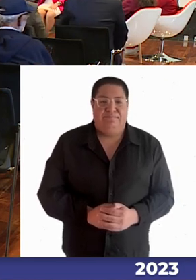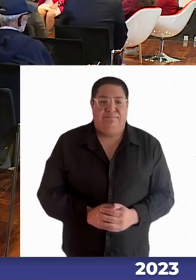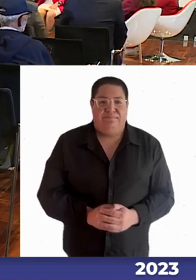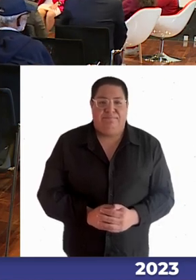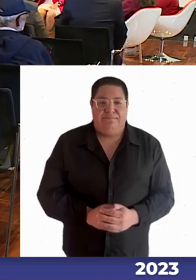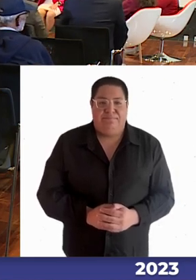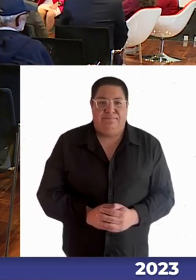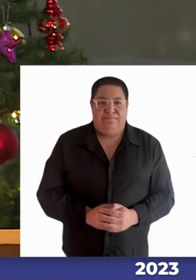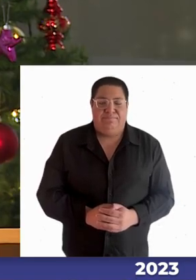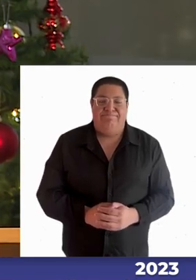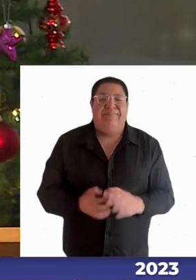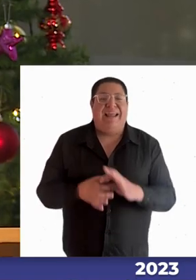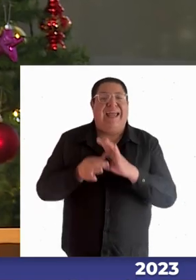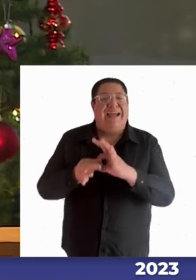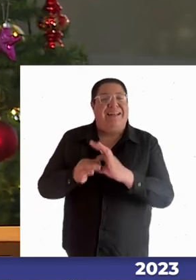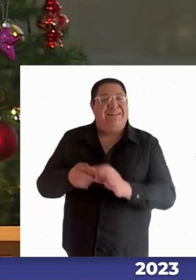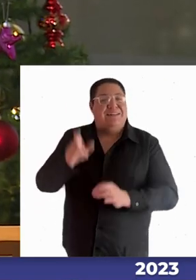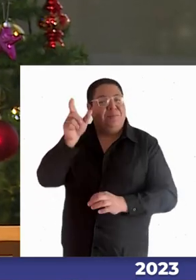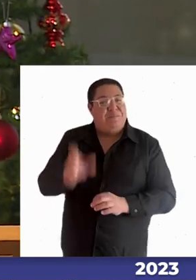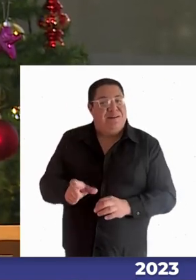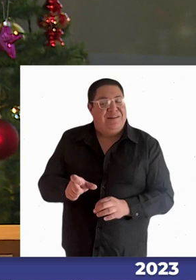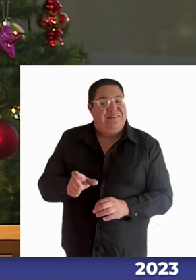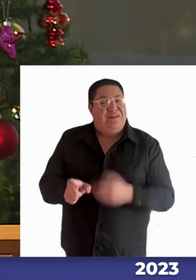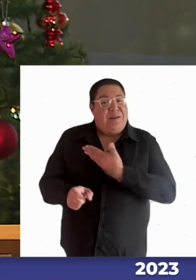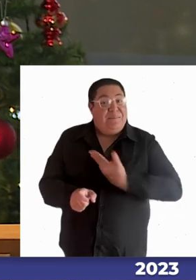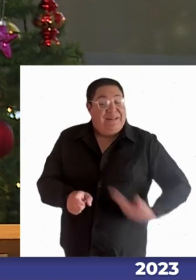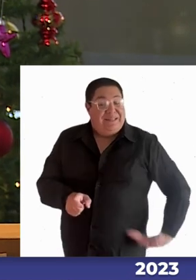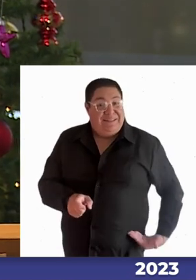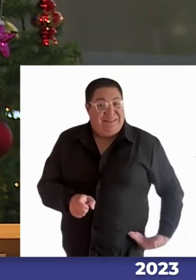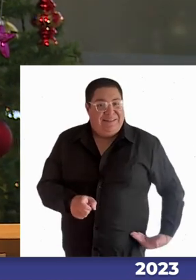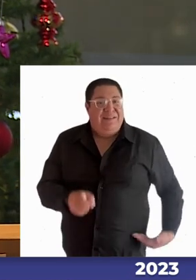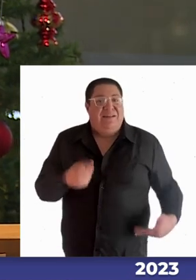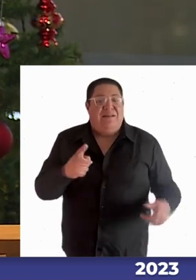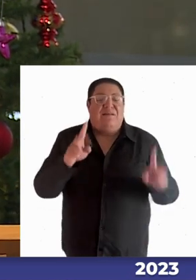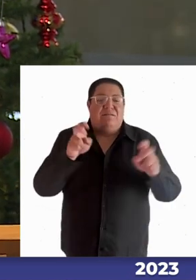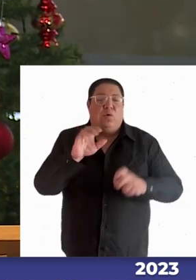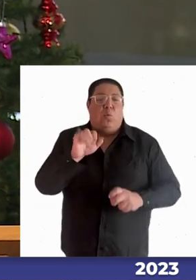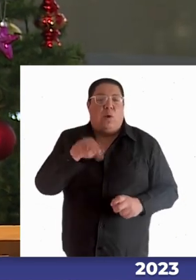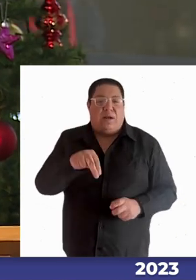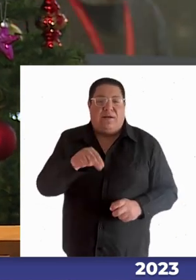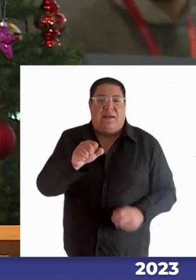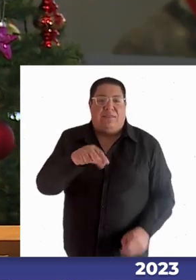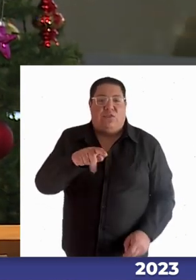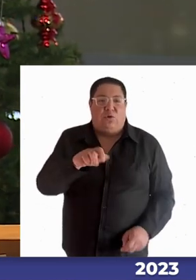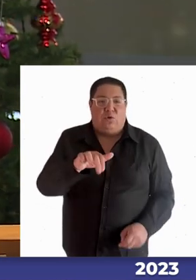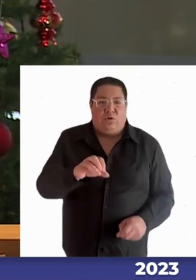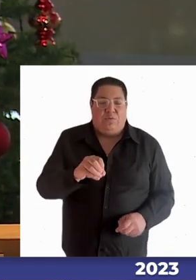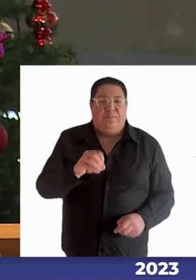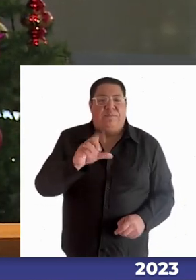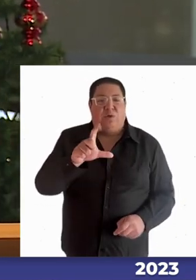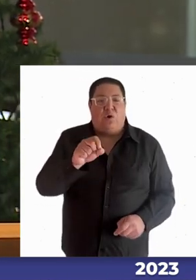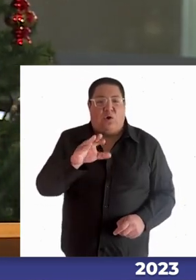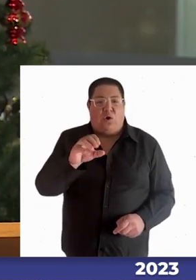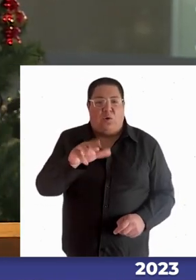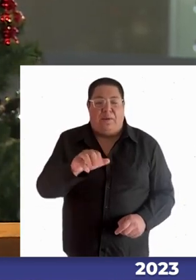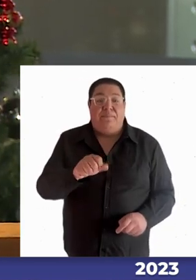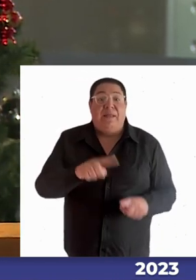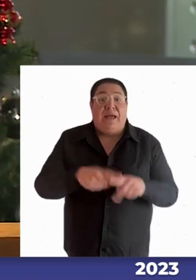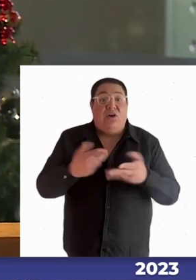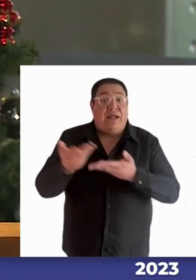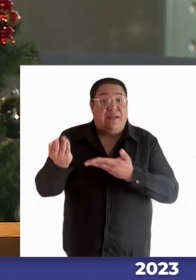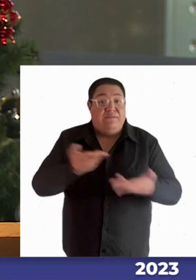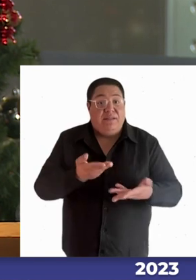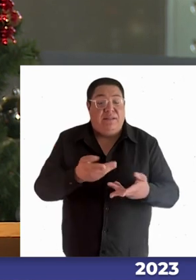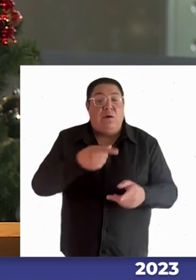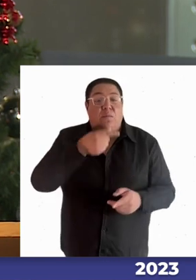agradecemos las palabras del presidente del senado don Juan Antonio Coloma Correa quedan todos cordialmente invitados a una próxima